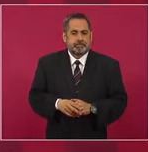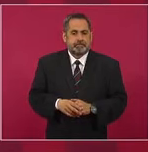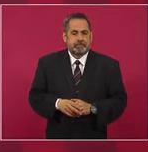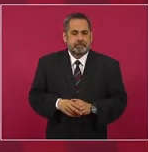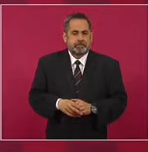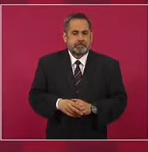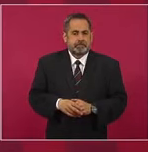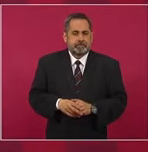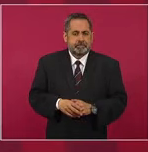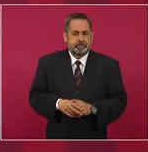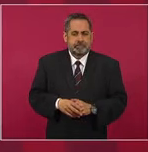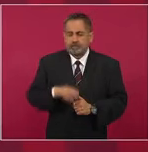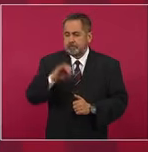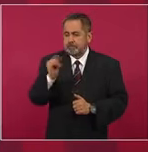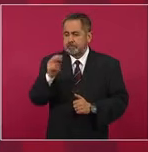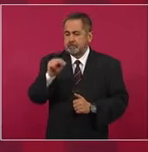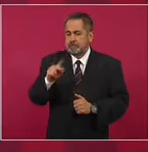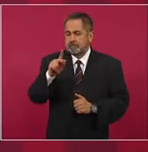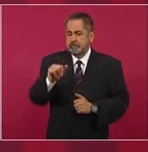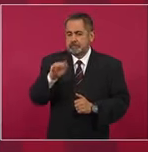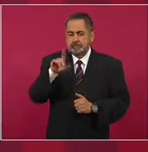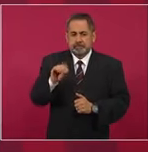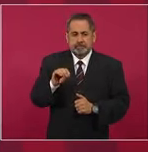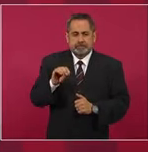Juan Pablo Devoto,